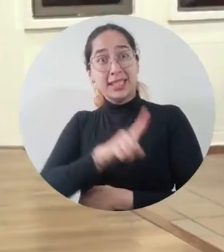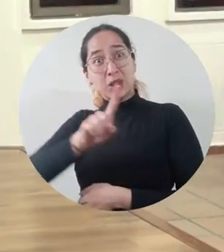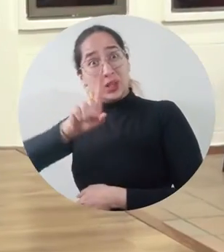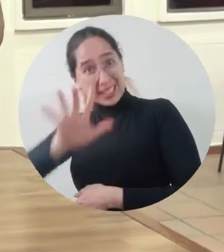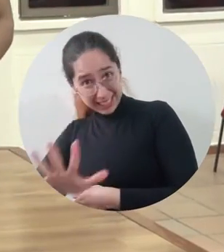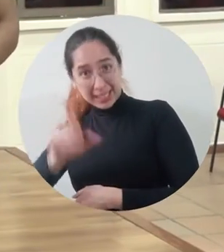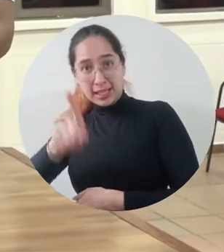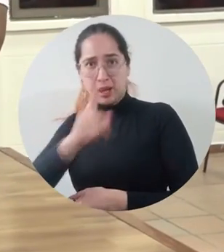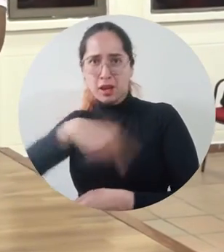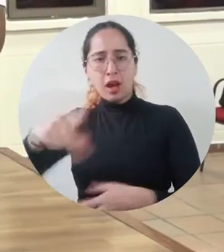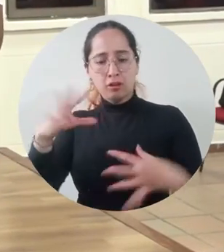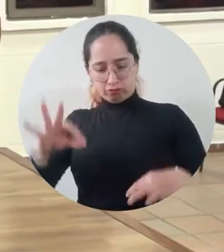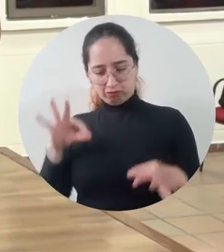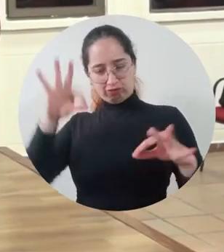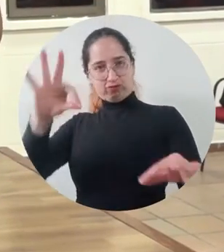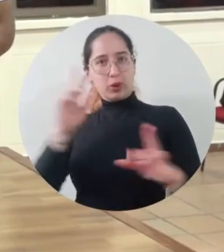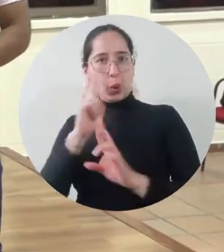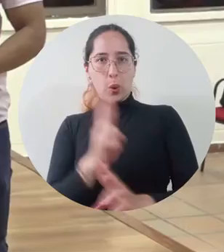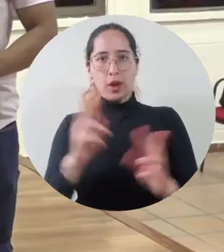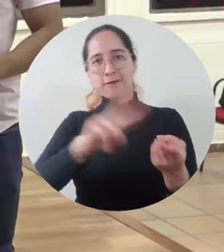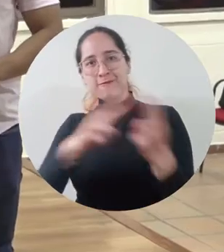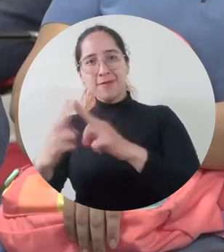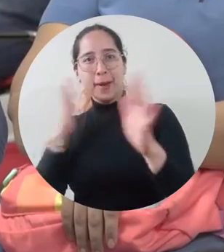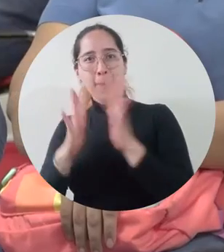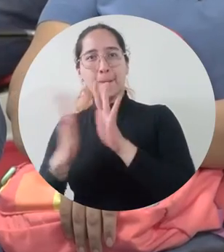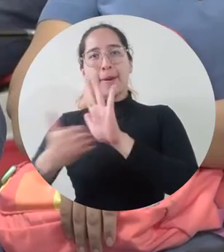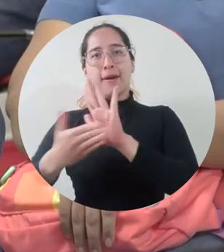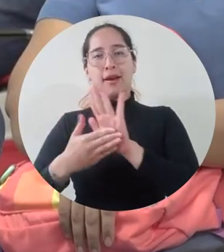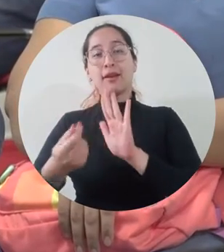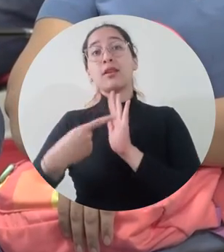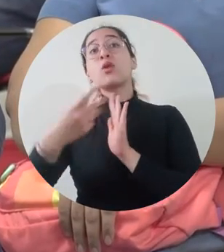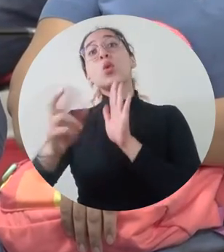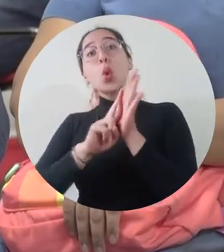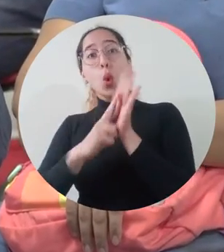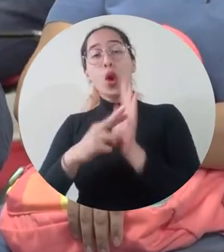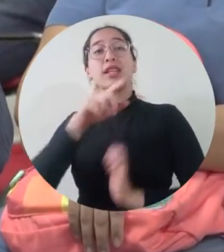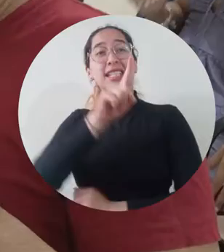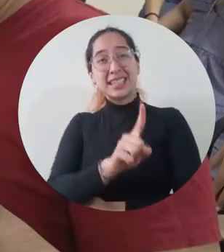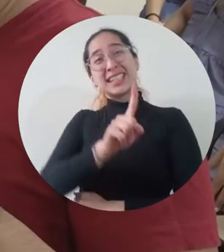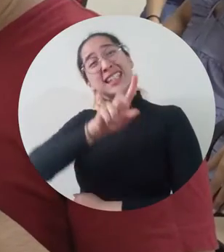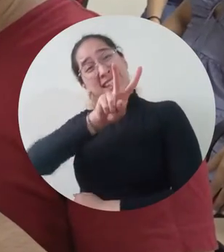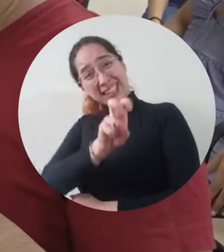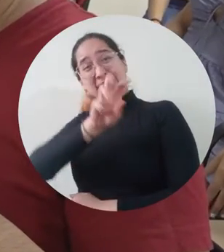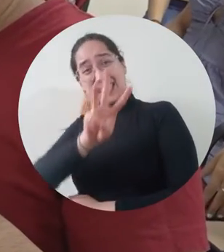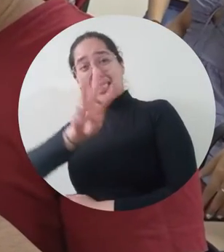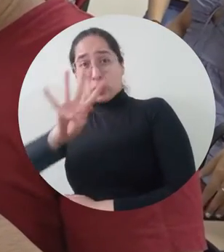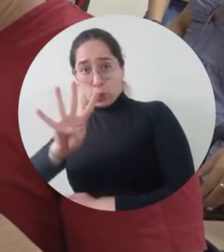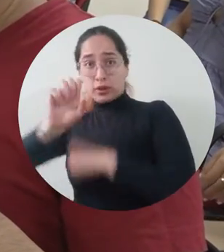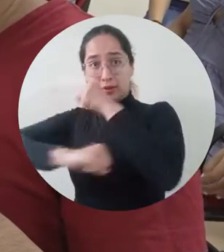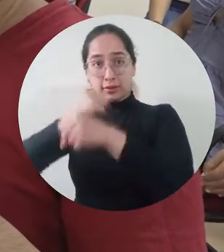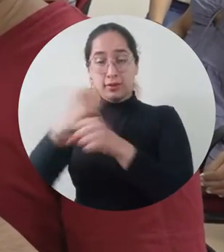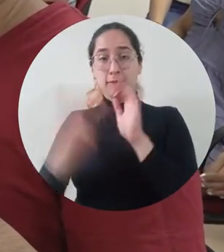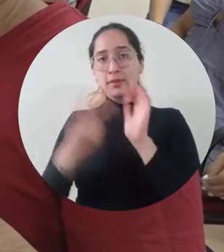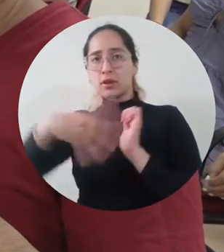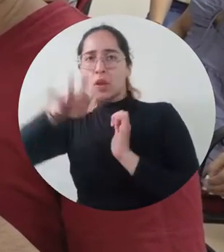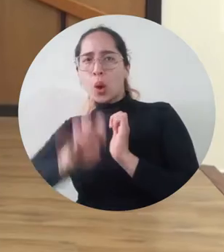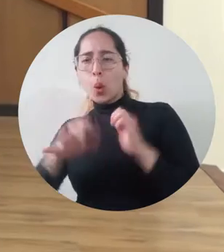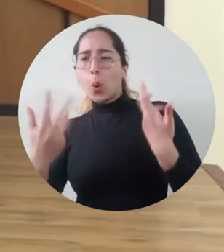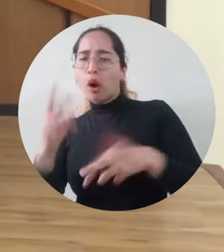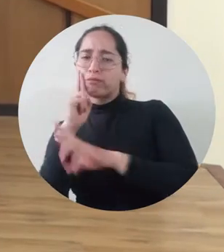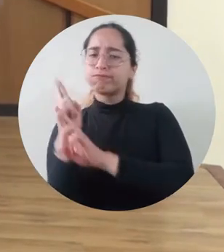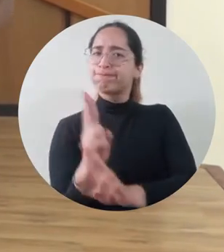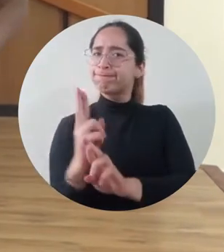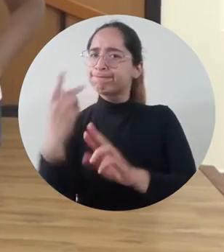notas de estilo, un incentivo estipulado en la resolución número 734 de 2019 para exaltar la labor desempeñada en